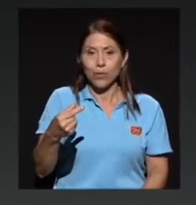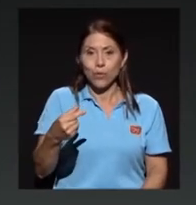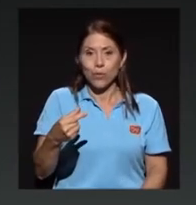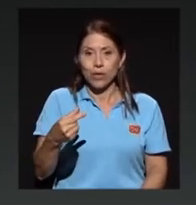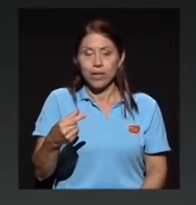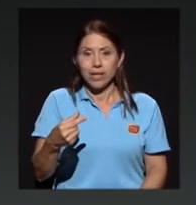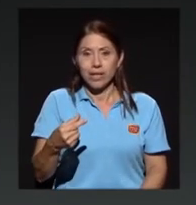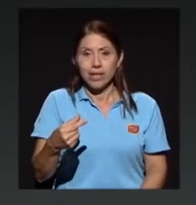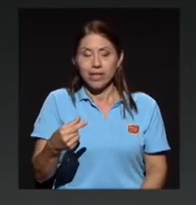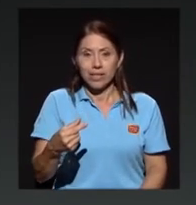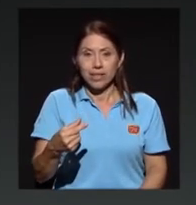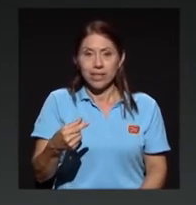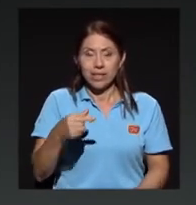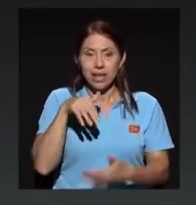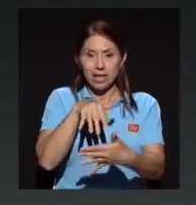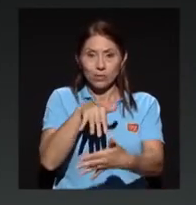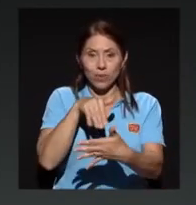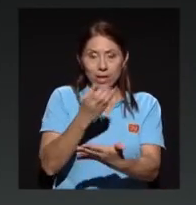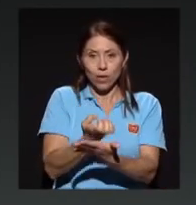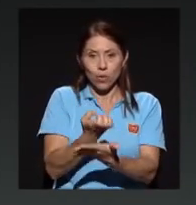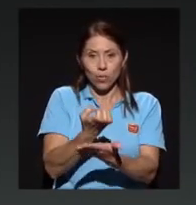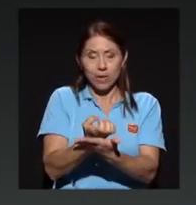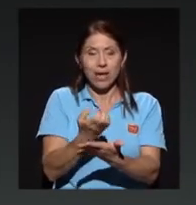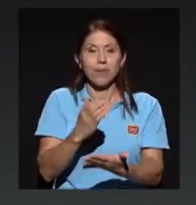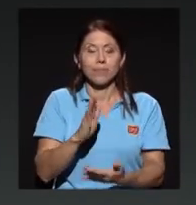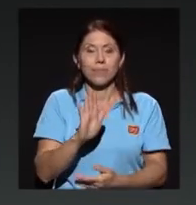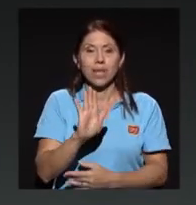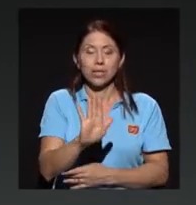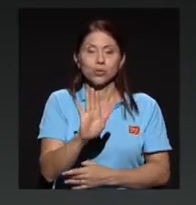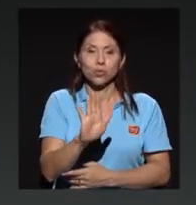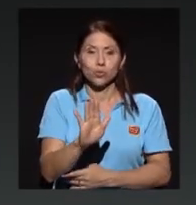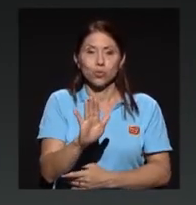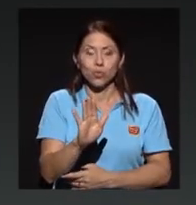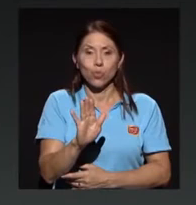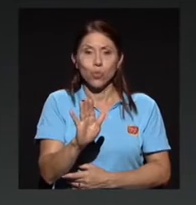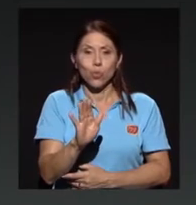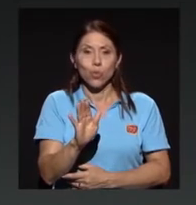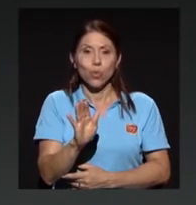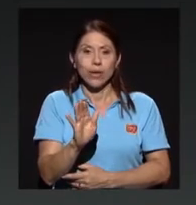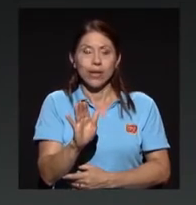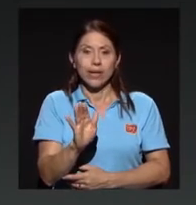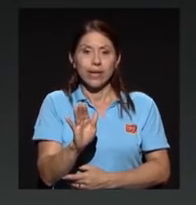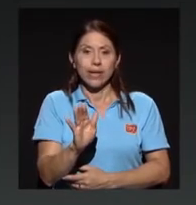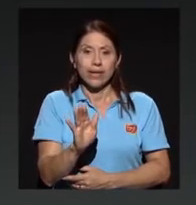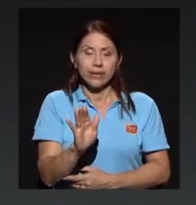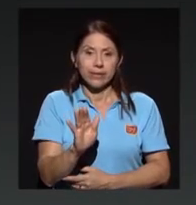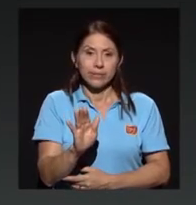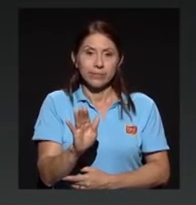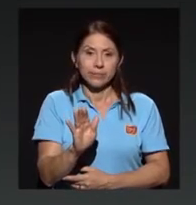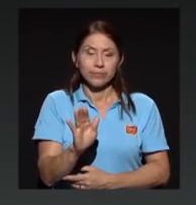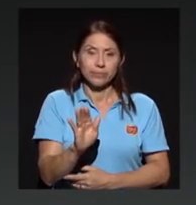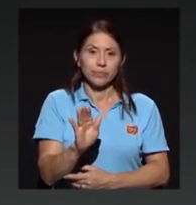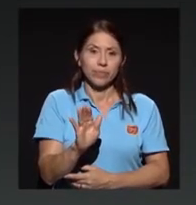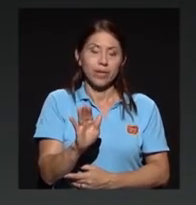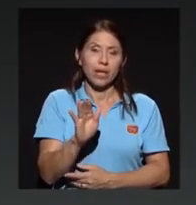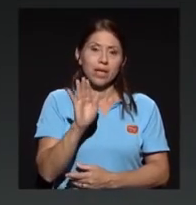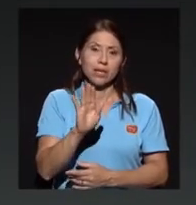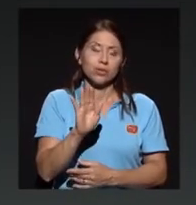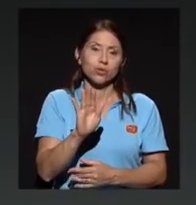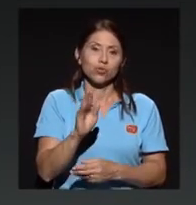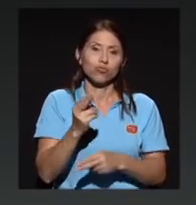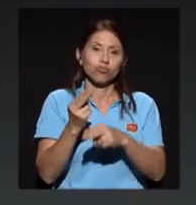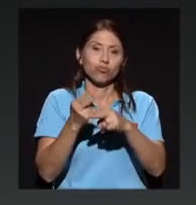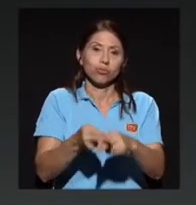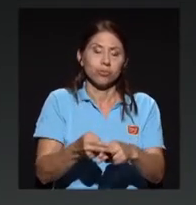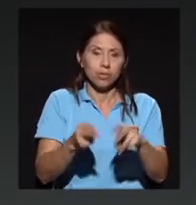la Escuela de Economía en su denominación de maestría